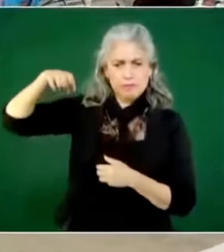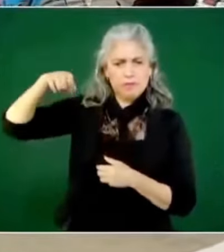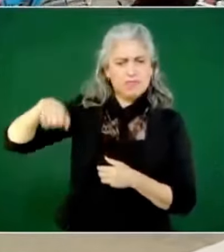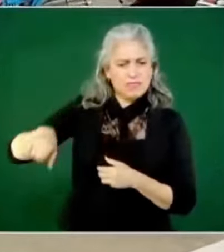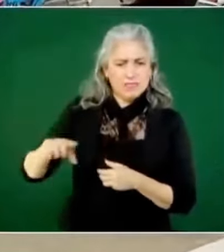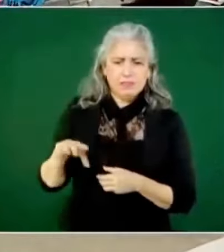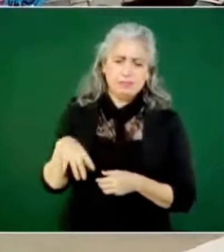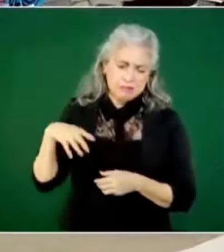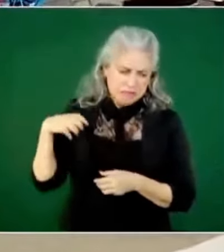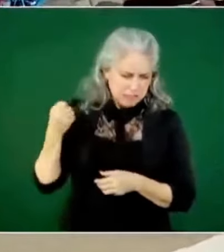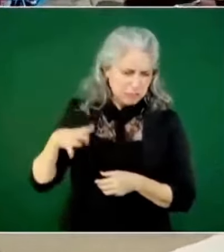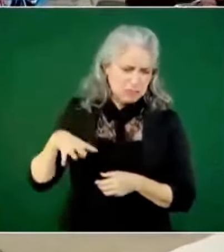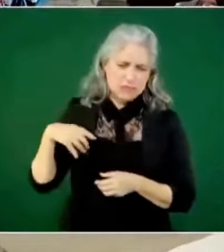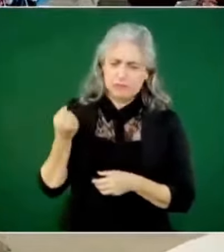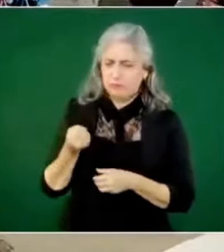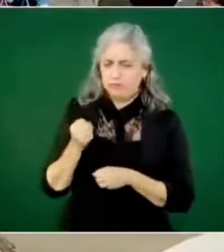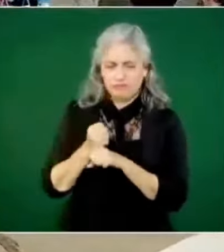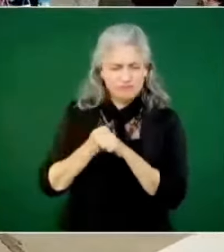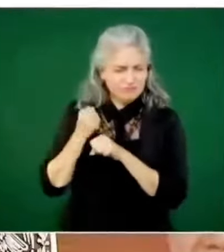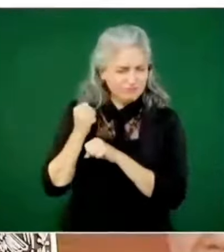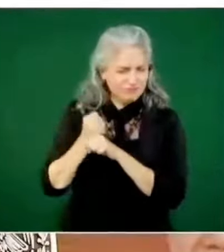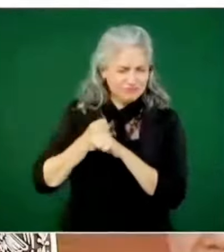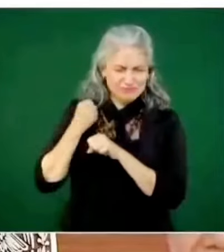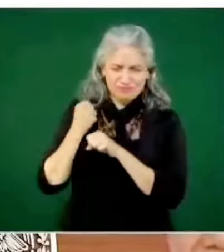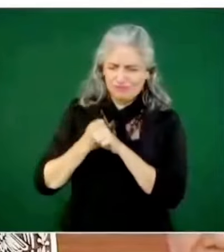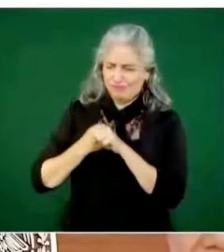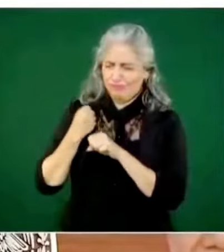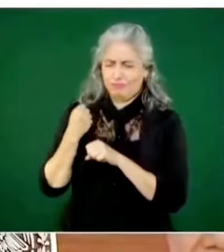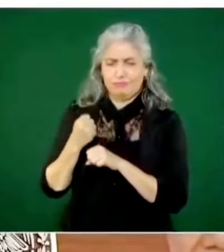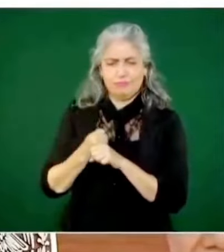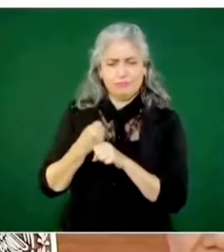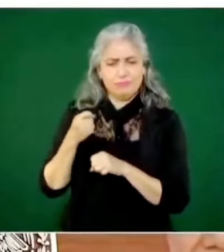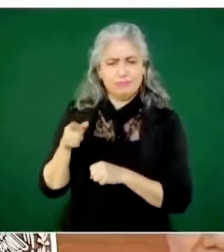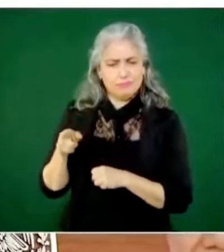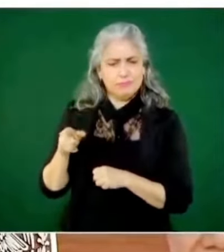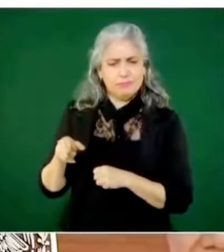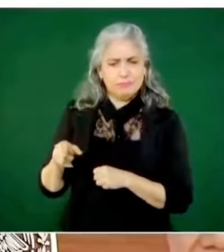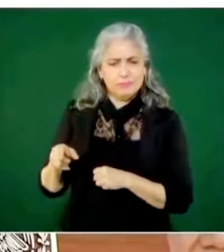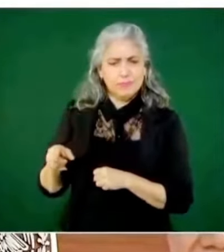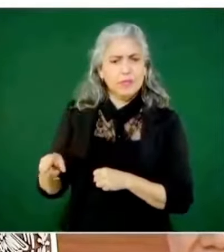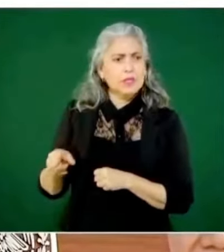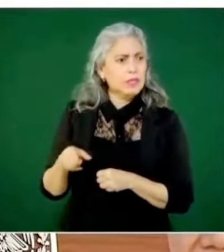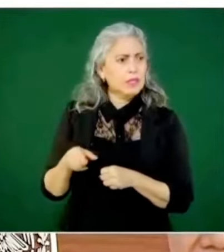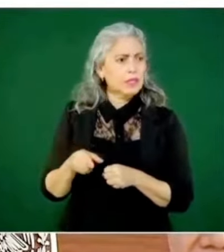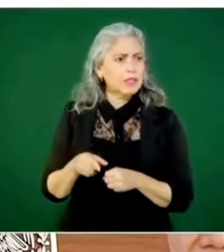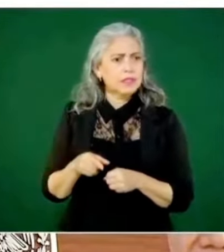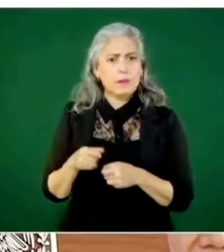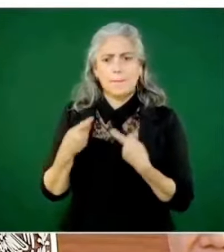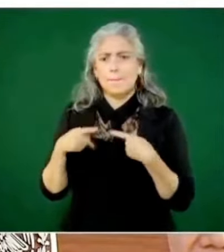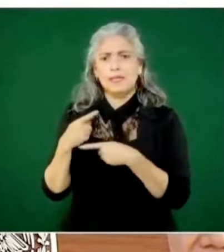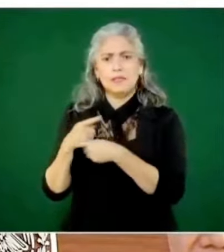sacrificio, ¿qué opina de los pobres?